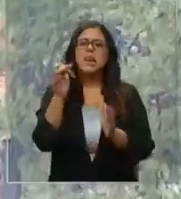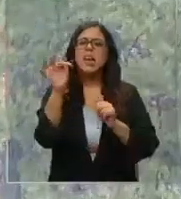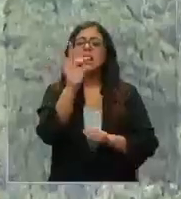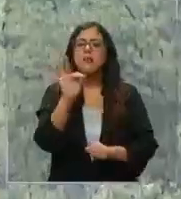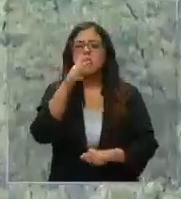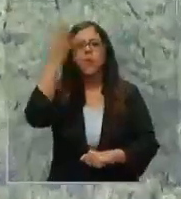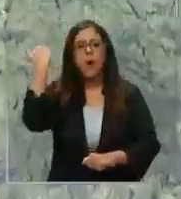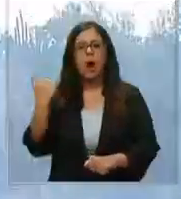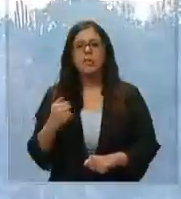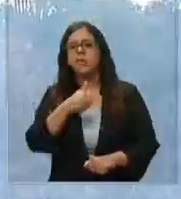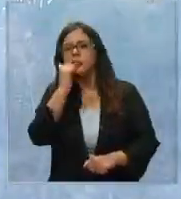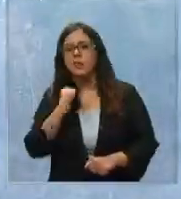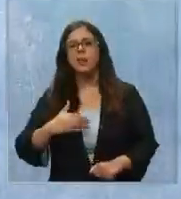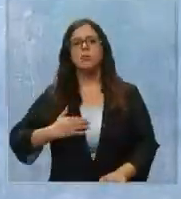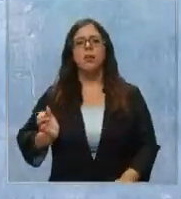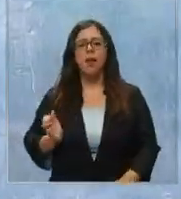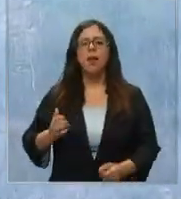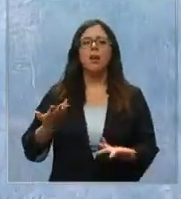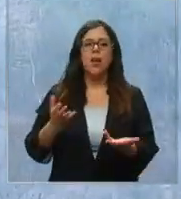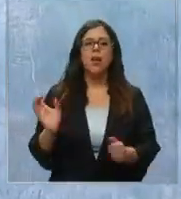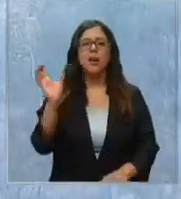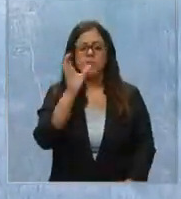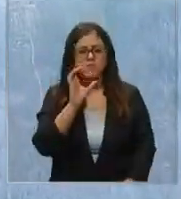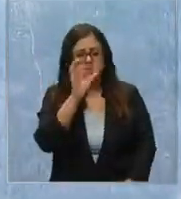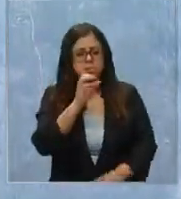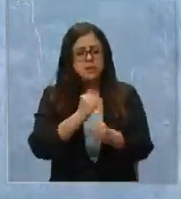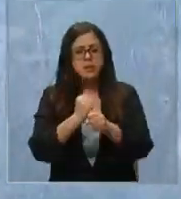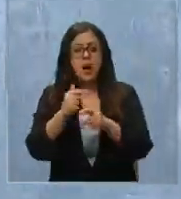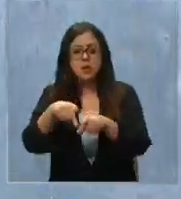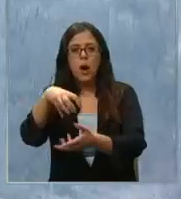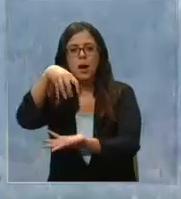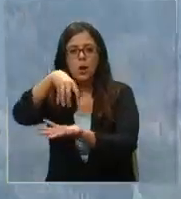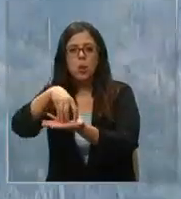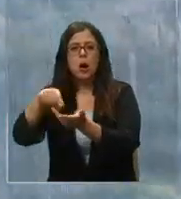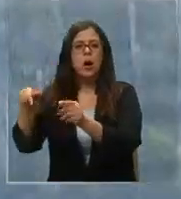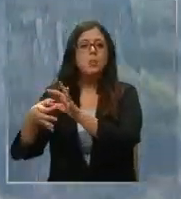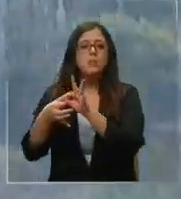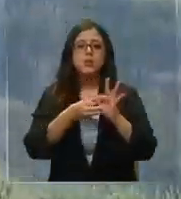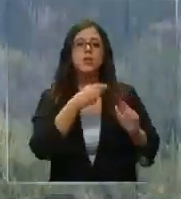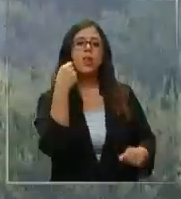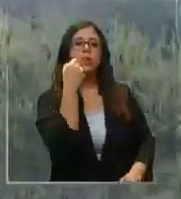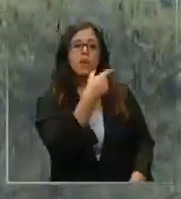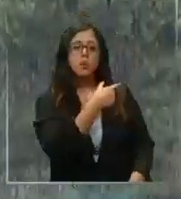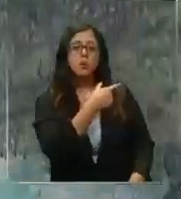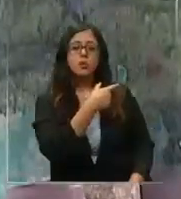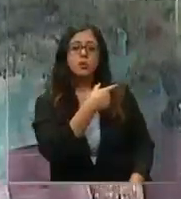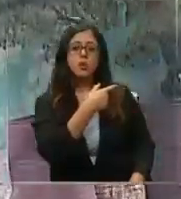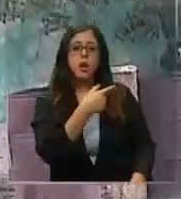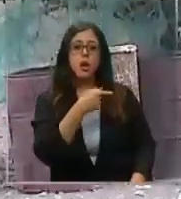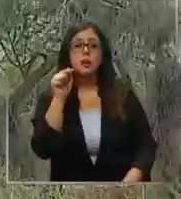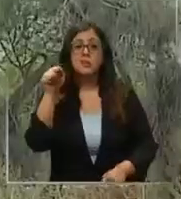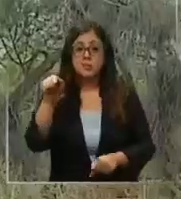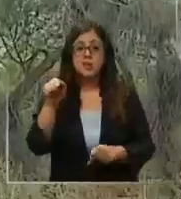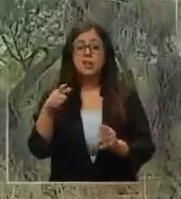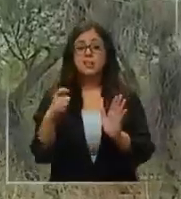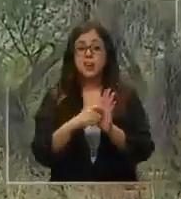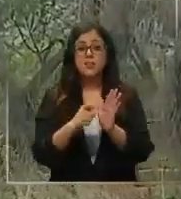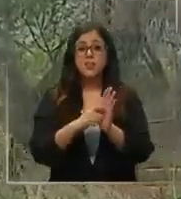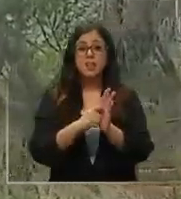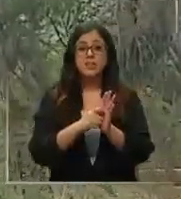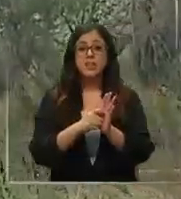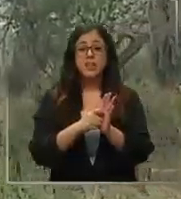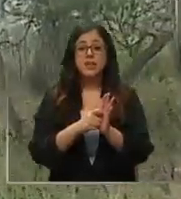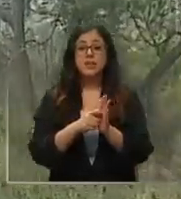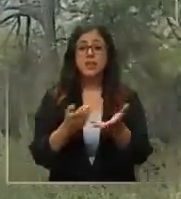hasta ayer se encontraba la Policía de Investigaciones trabajando en el lugar. Esto se produce por una denuncia que se hizo el 13 de febrero en la Brigada de Homicidios